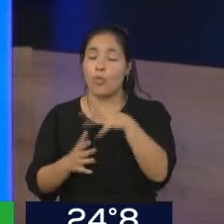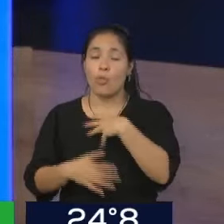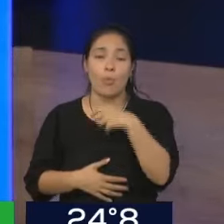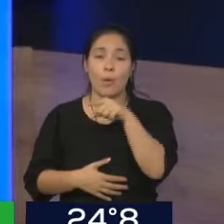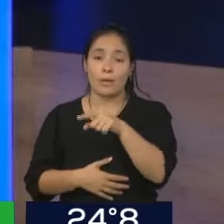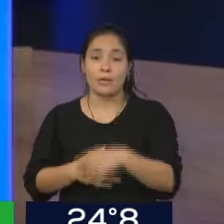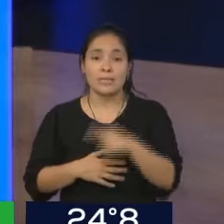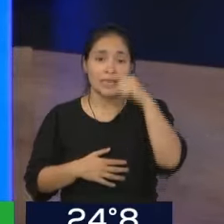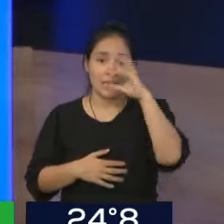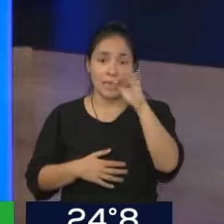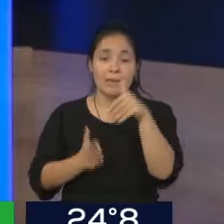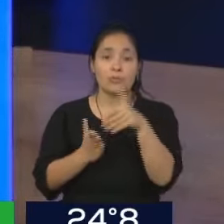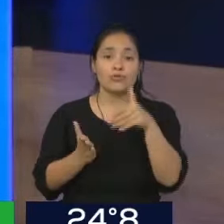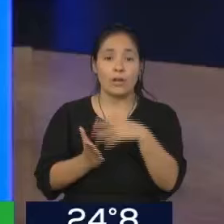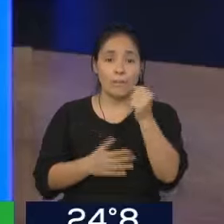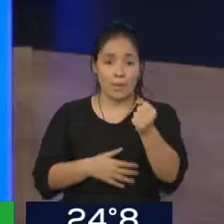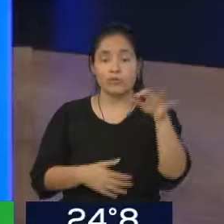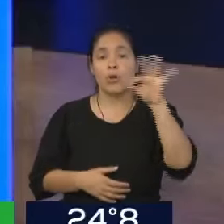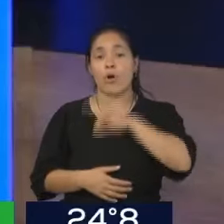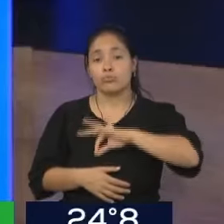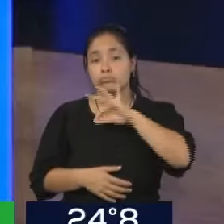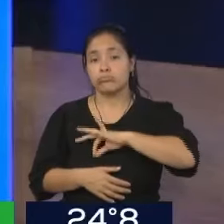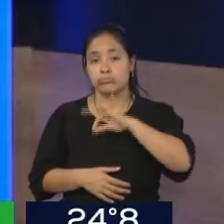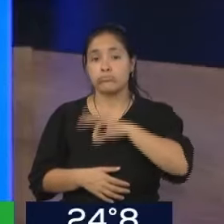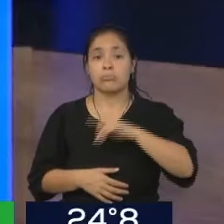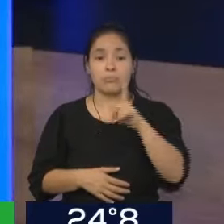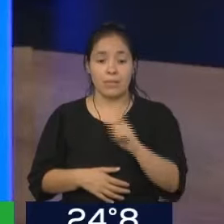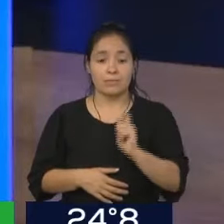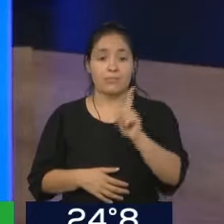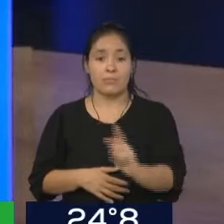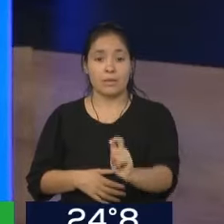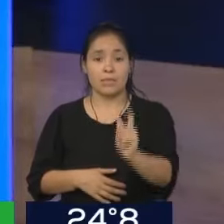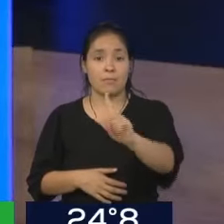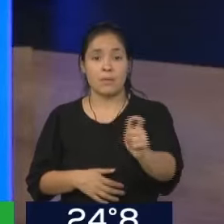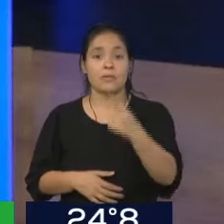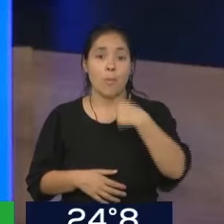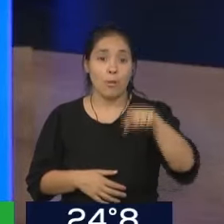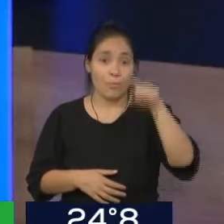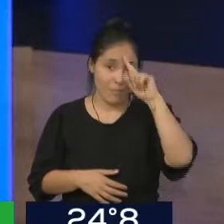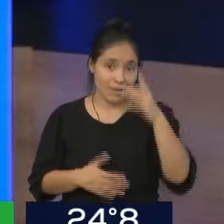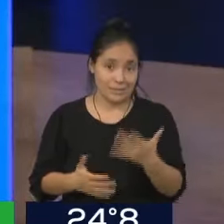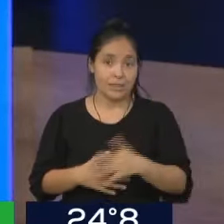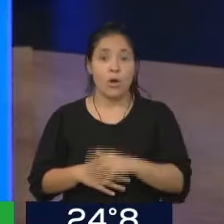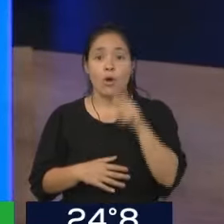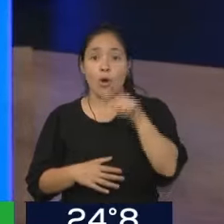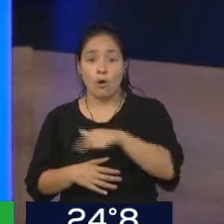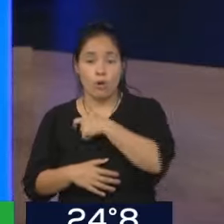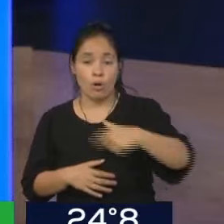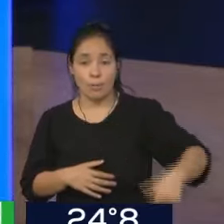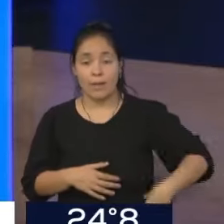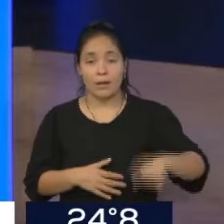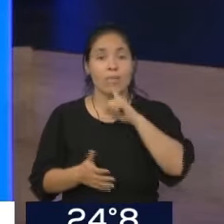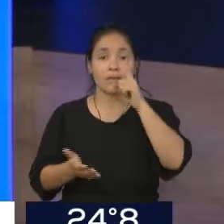millones de pesos podrían comenzar a cobrar a partir del mes que viene, cada director por mes. Hoy el gobierno tomó la decisión,